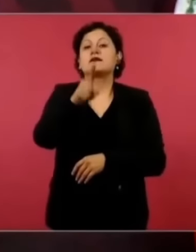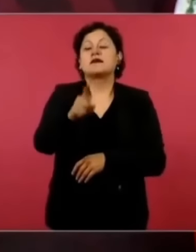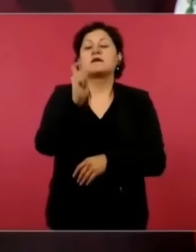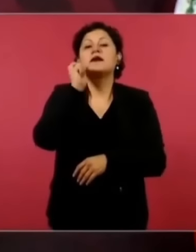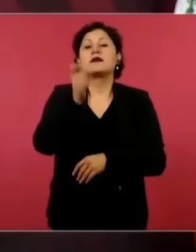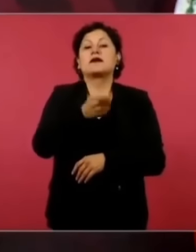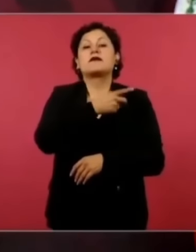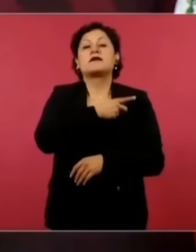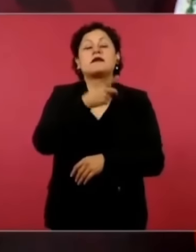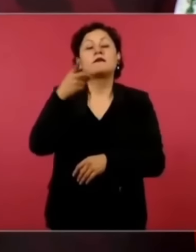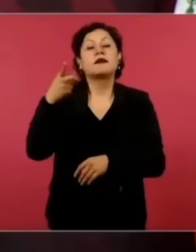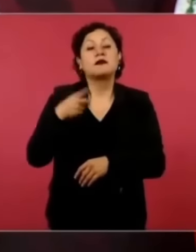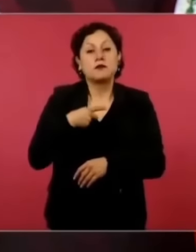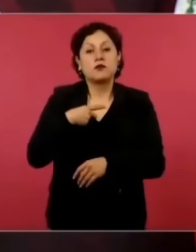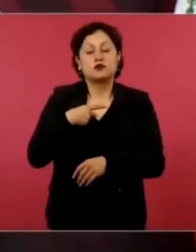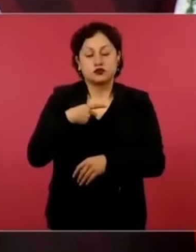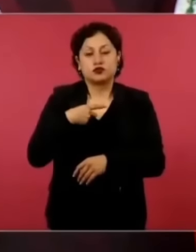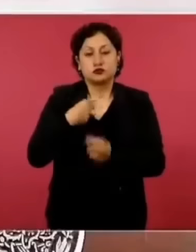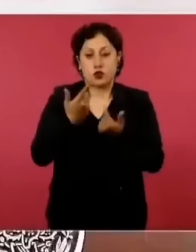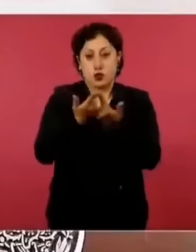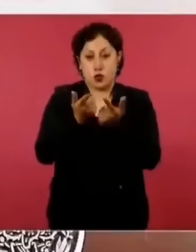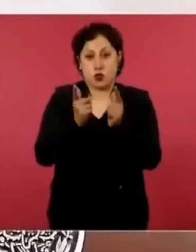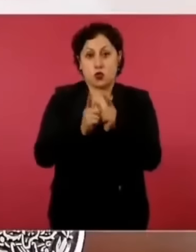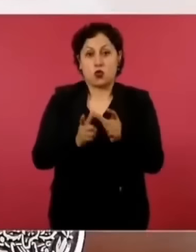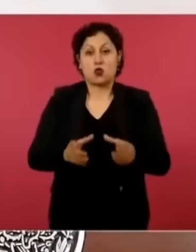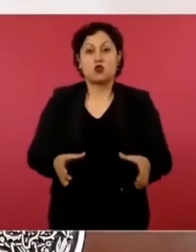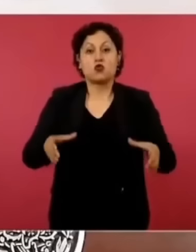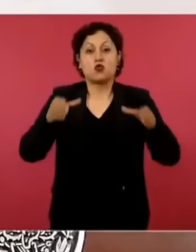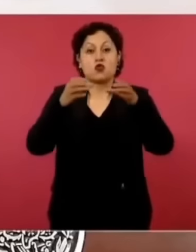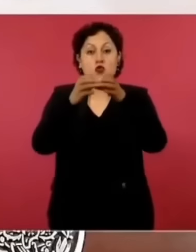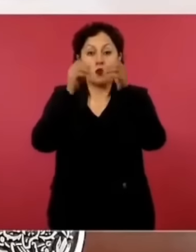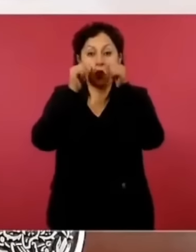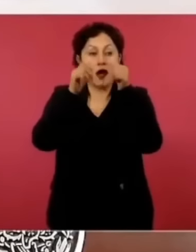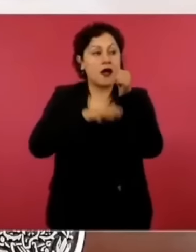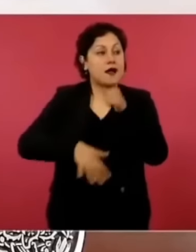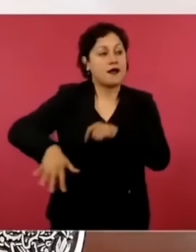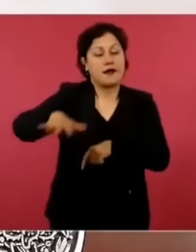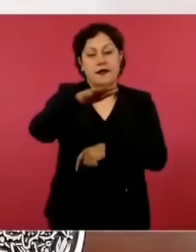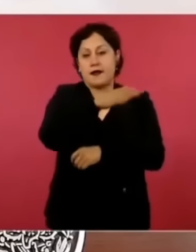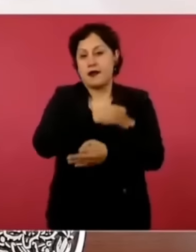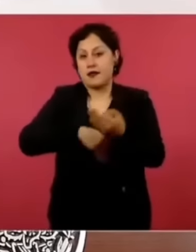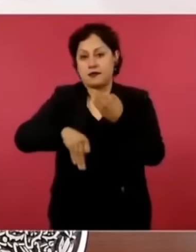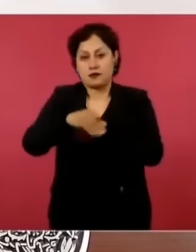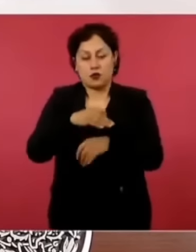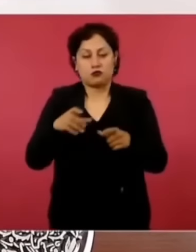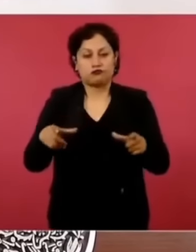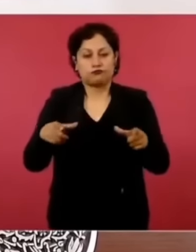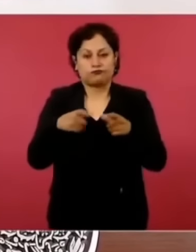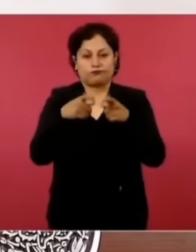no debemos de aspirar mucho menos a